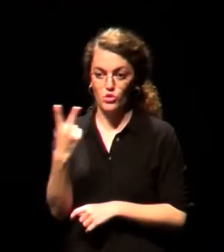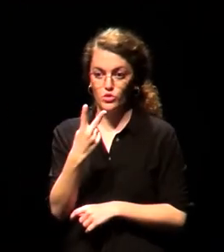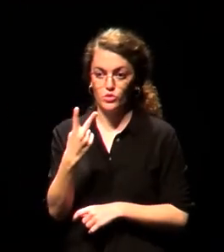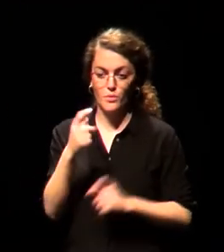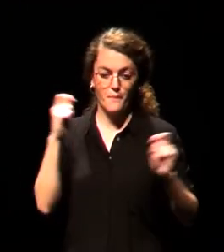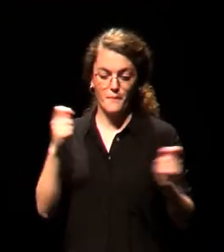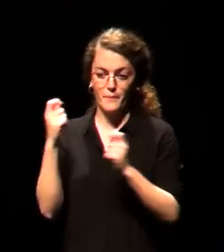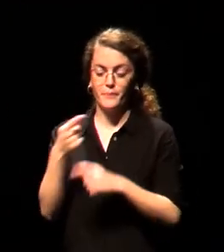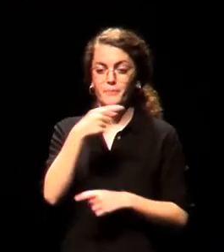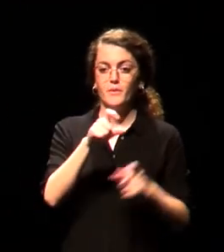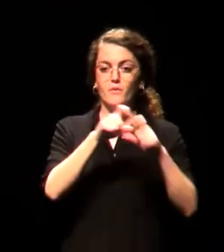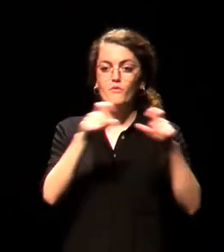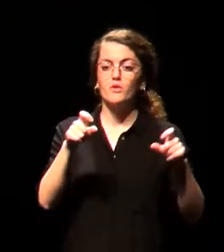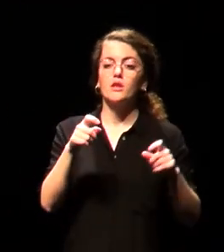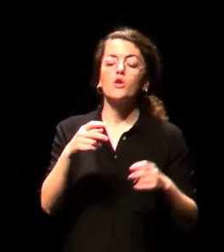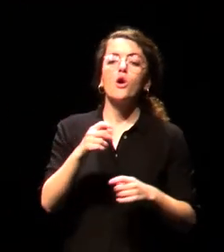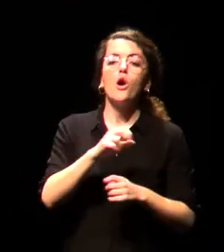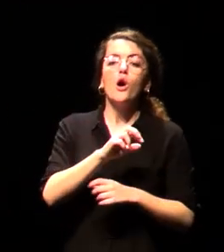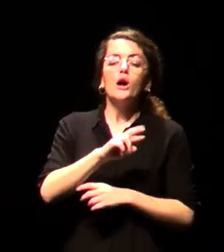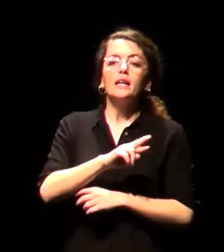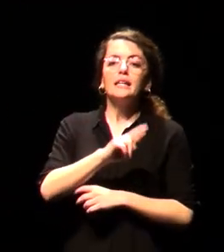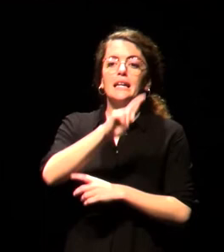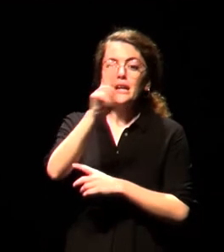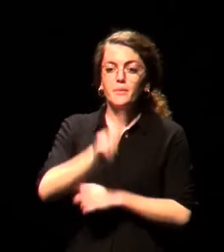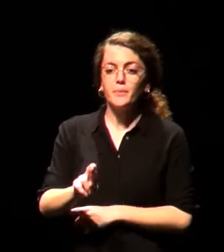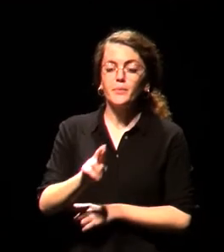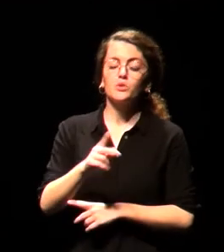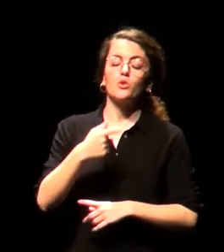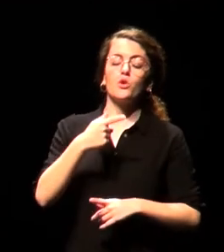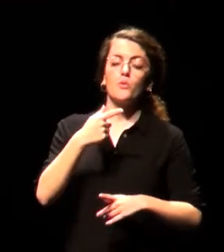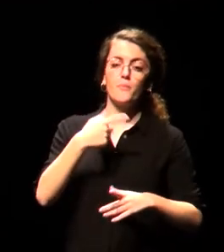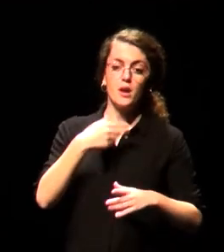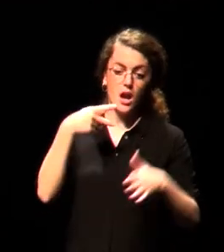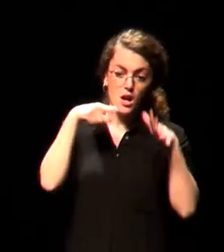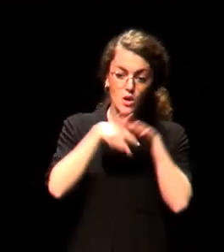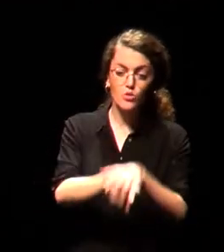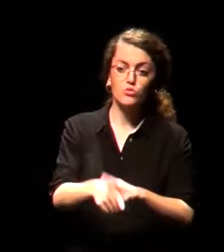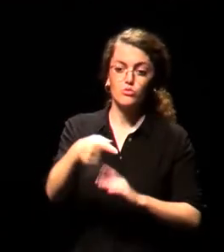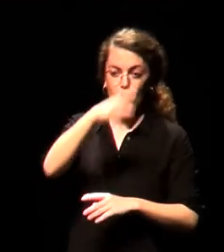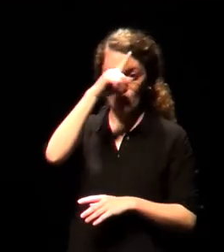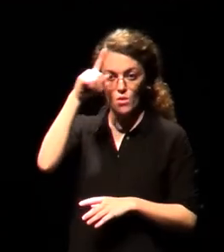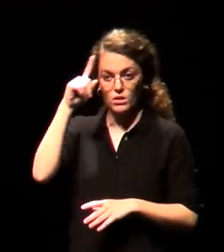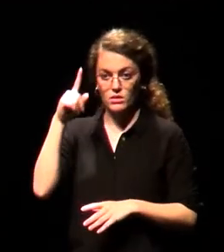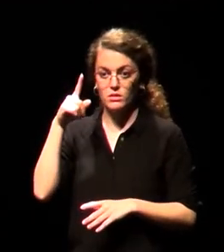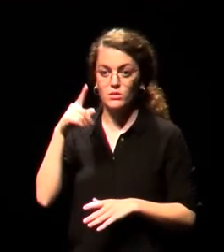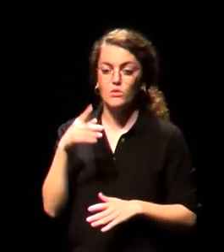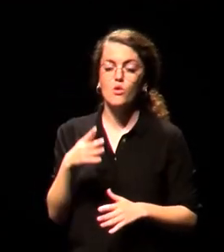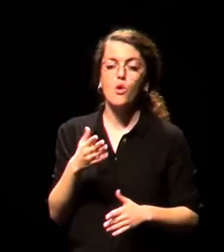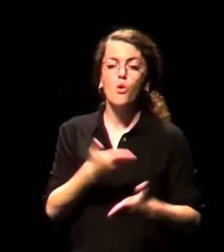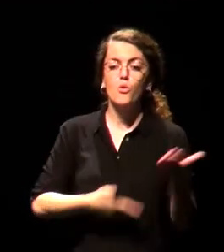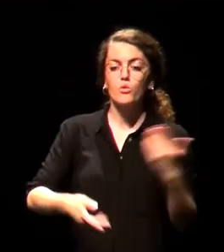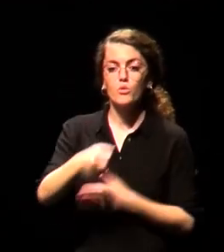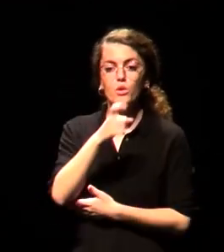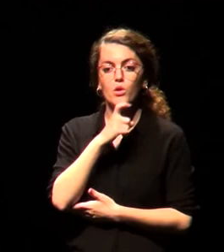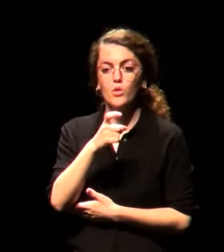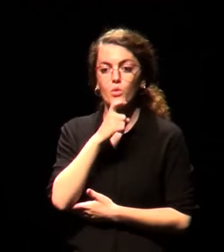Plena Inclusión Madrid, que colabora con las jornadas gestionando la participación de distintos colectivos de personas en los talleres